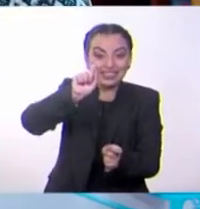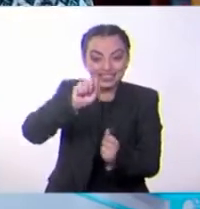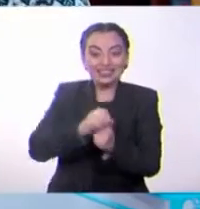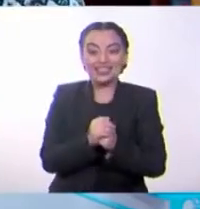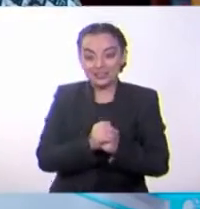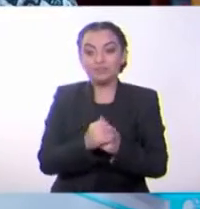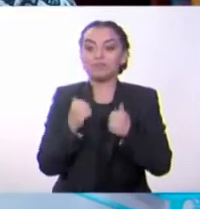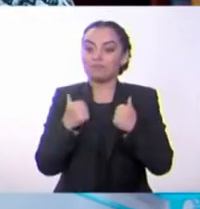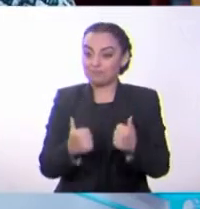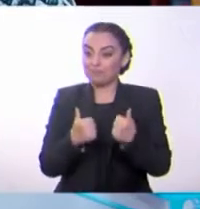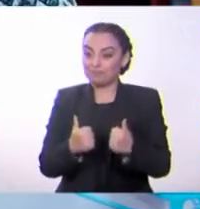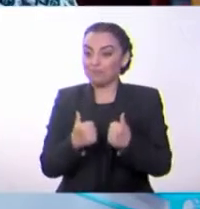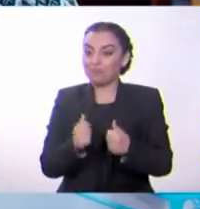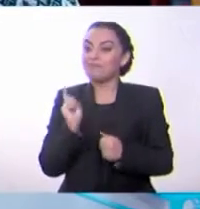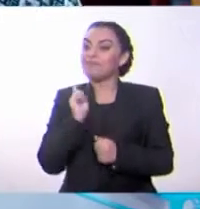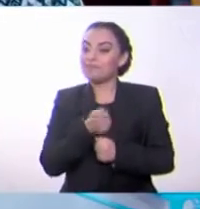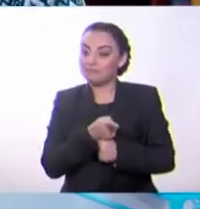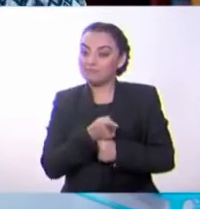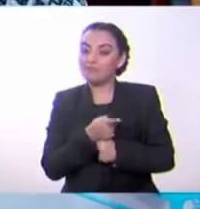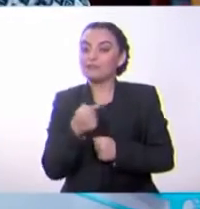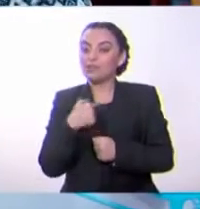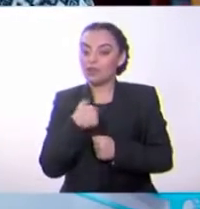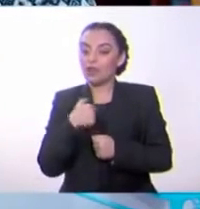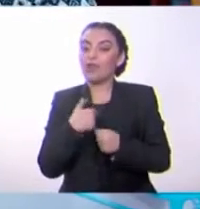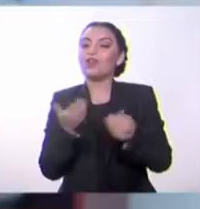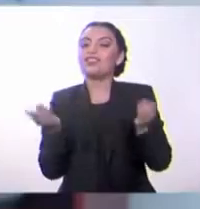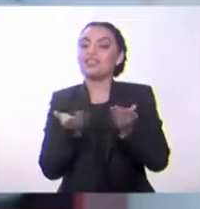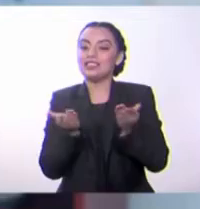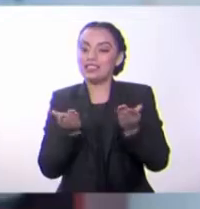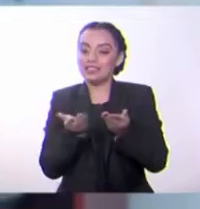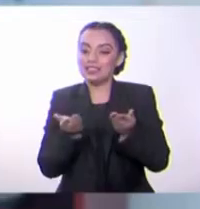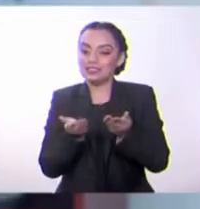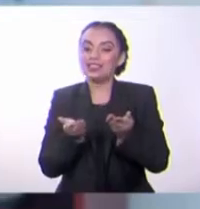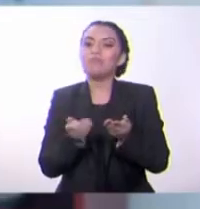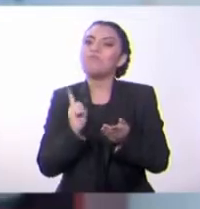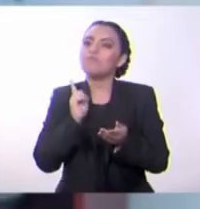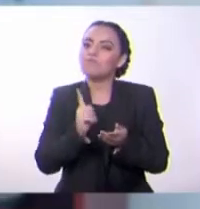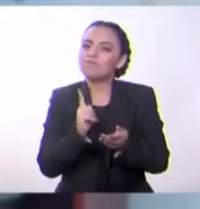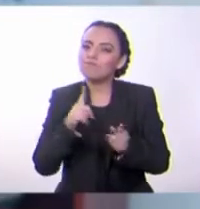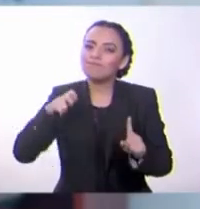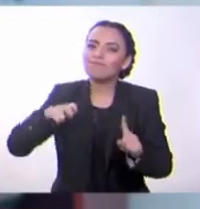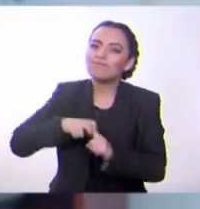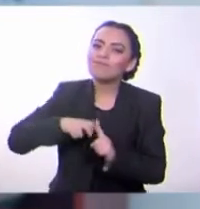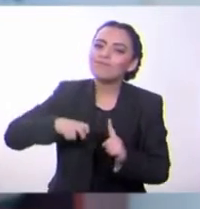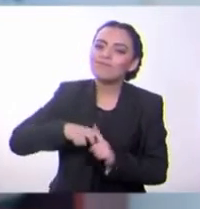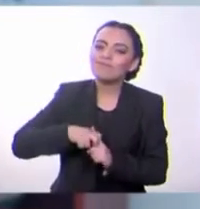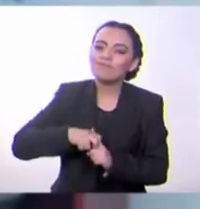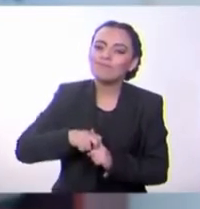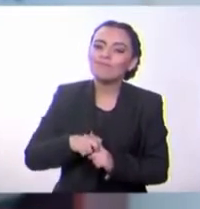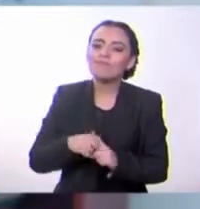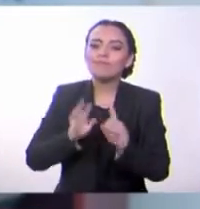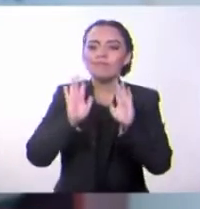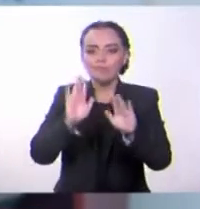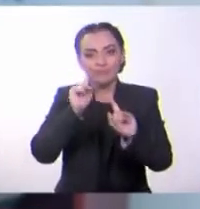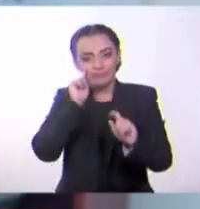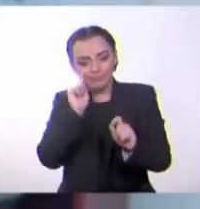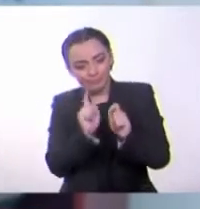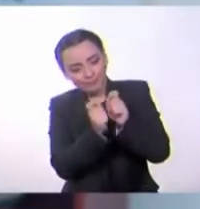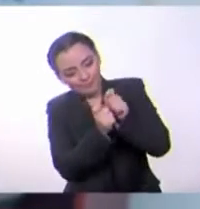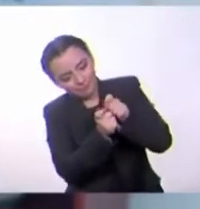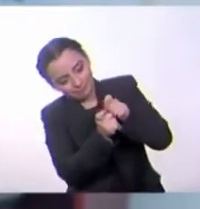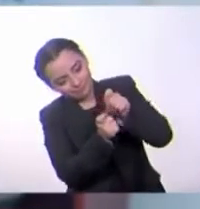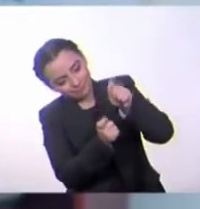Bueno, pues para ti he preparado una prueba, en el cual vamos a determinar la velocidad de cambio en el